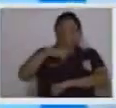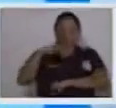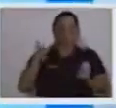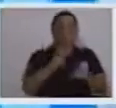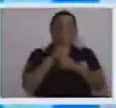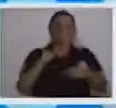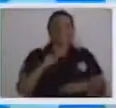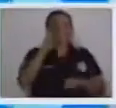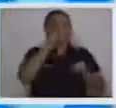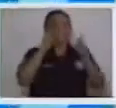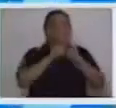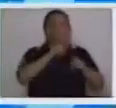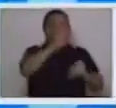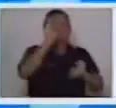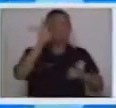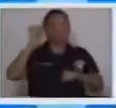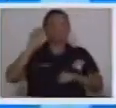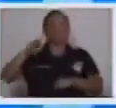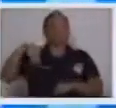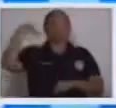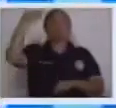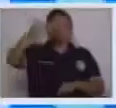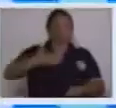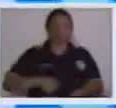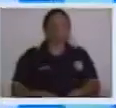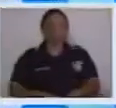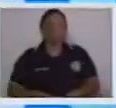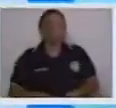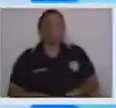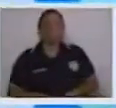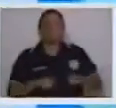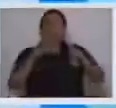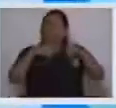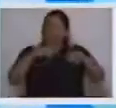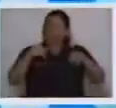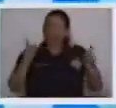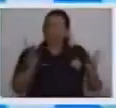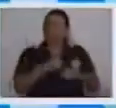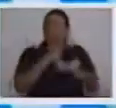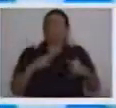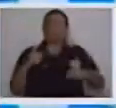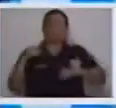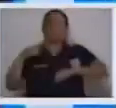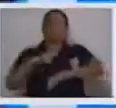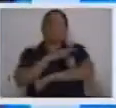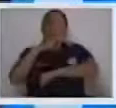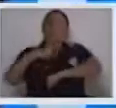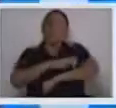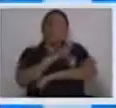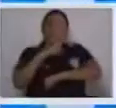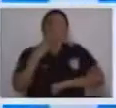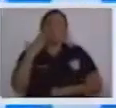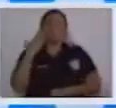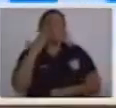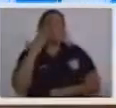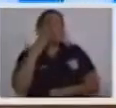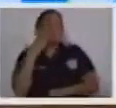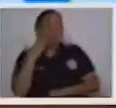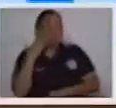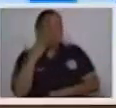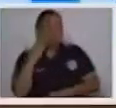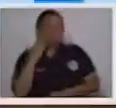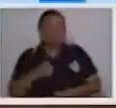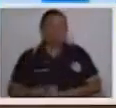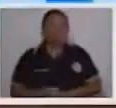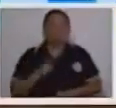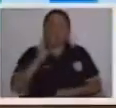tener más invitados más adelante. Exacto, vamos a tener más invitados. Y esta canción se llama La Ovejita de Mamá. Así es, antes